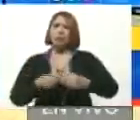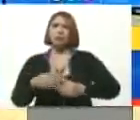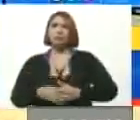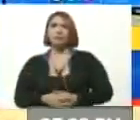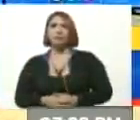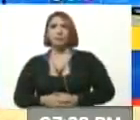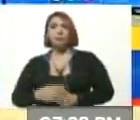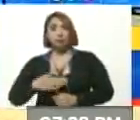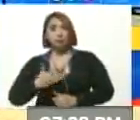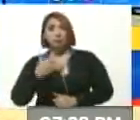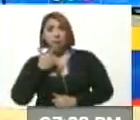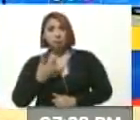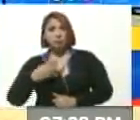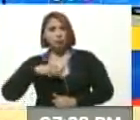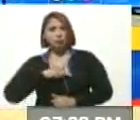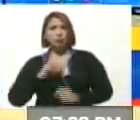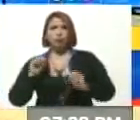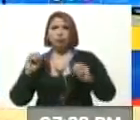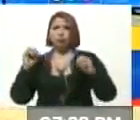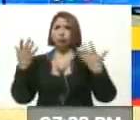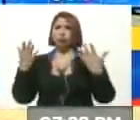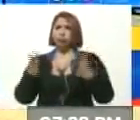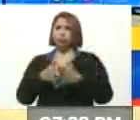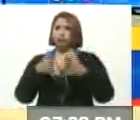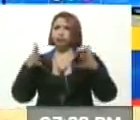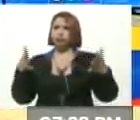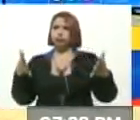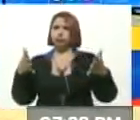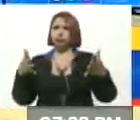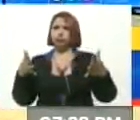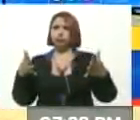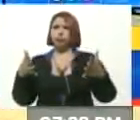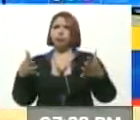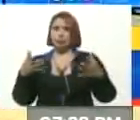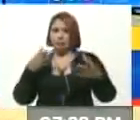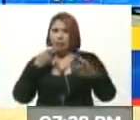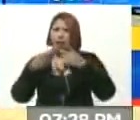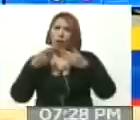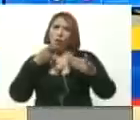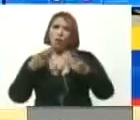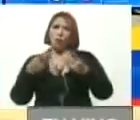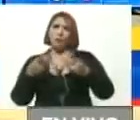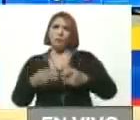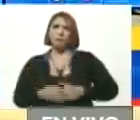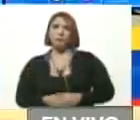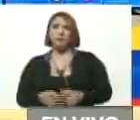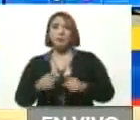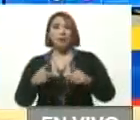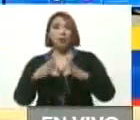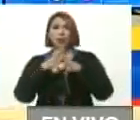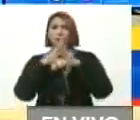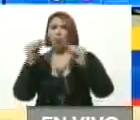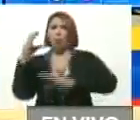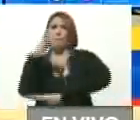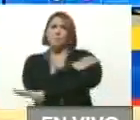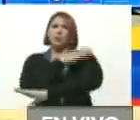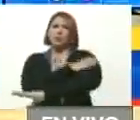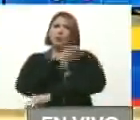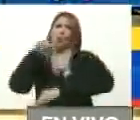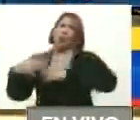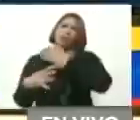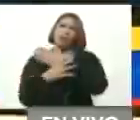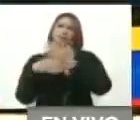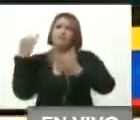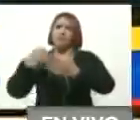Podemos decir que tuvimos grandes logros en esa fase del diálogo. Prácticamente toda la oposición guaidocista se